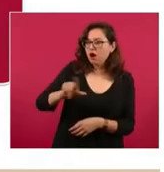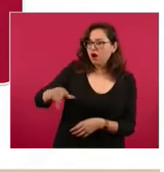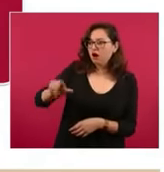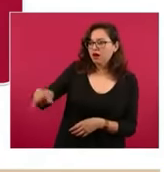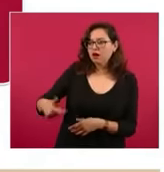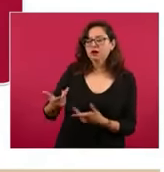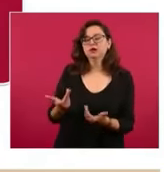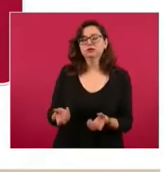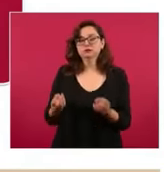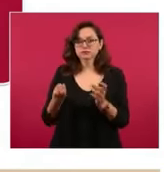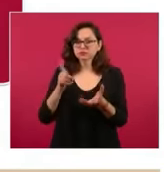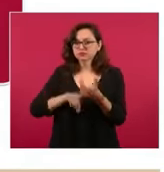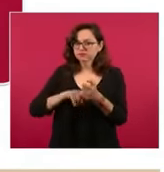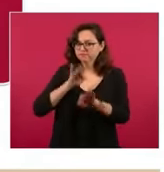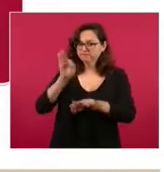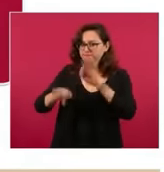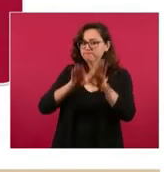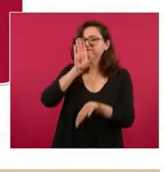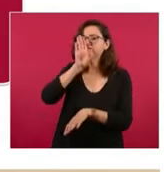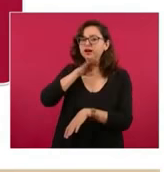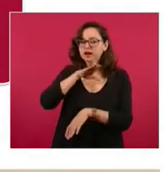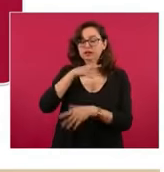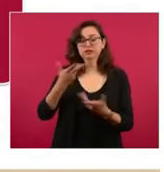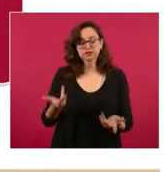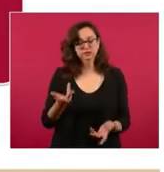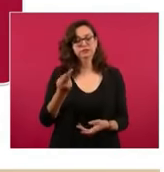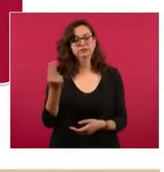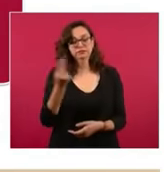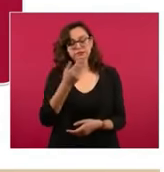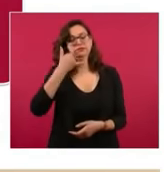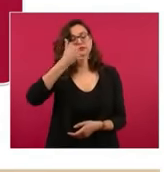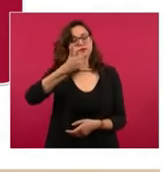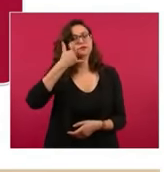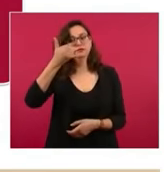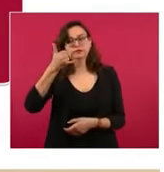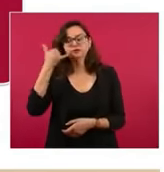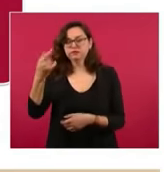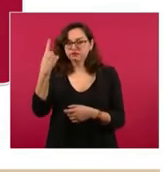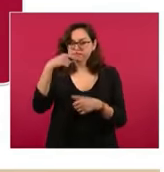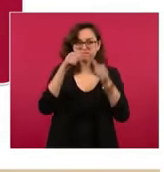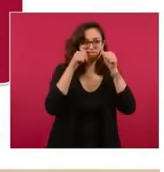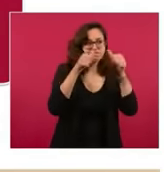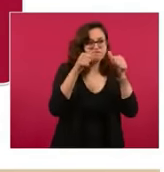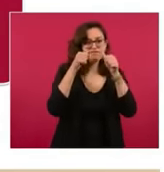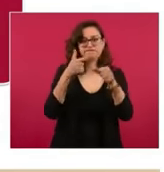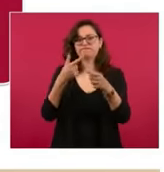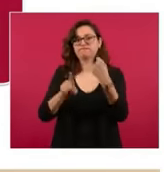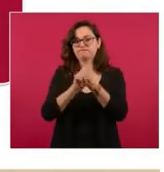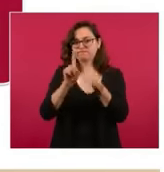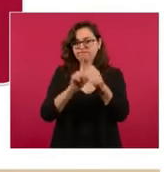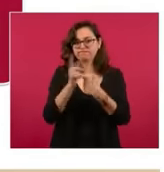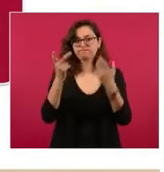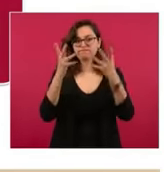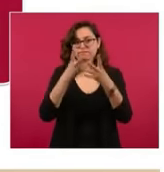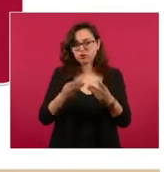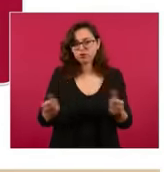cuestiones incluso de trato, porque estamos generando folios para su solución de manera oportuna e inmediata.